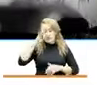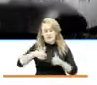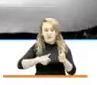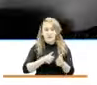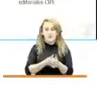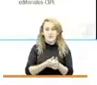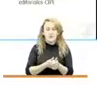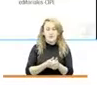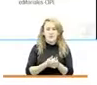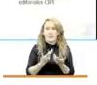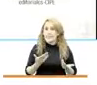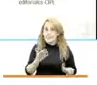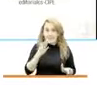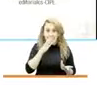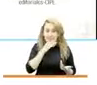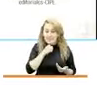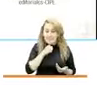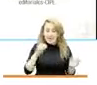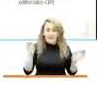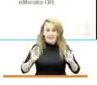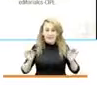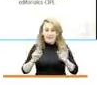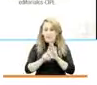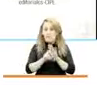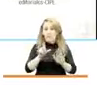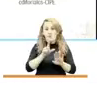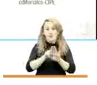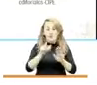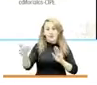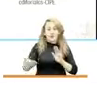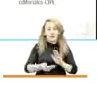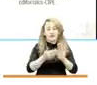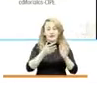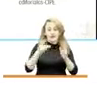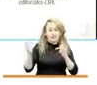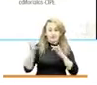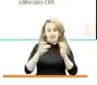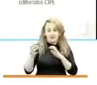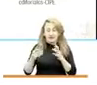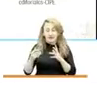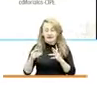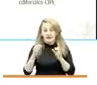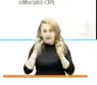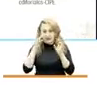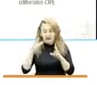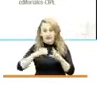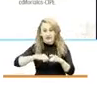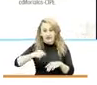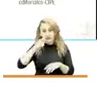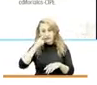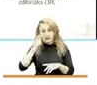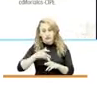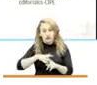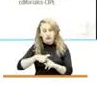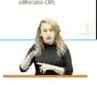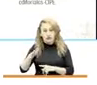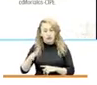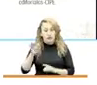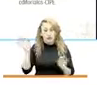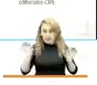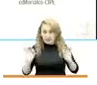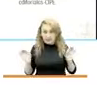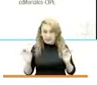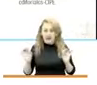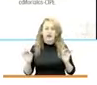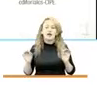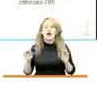no hayan estado involucrados en delitos de crímenes de guerra y de lesa humanidad, se realizó una sistematización de